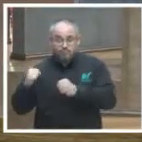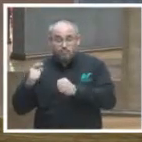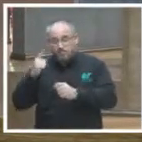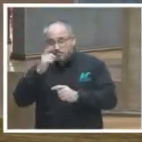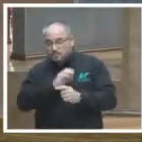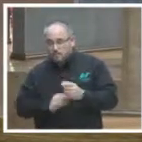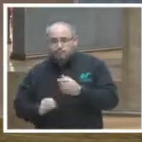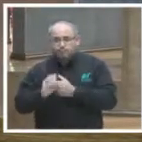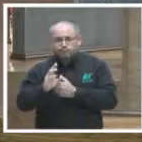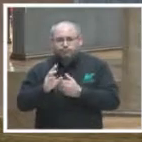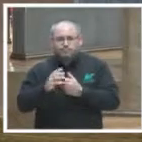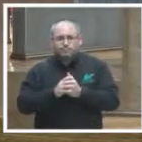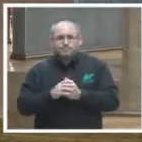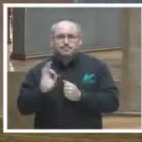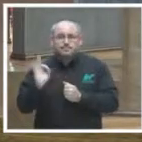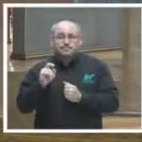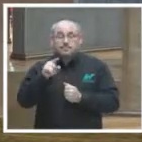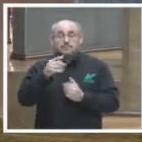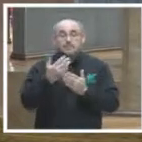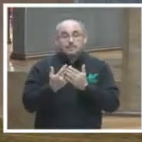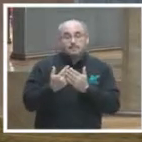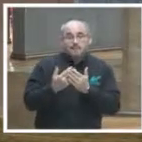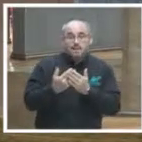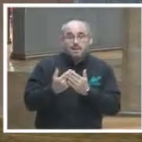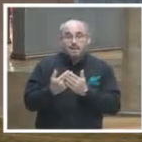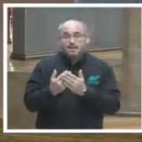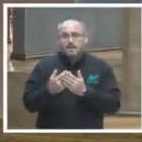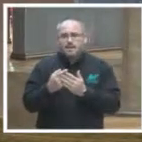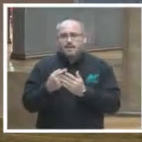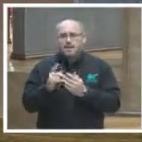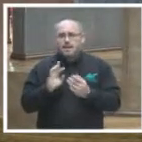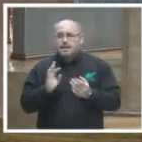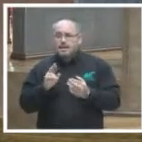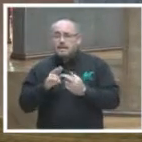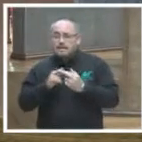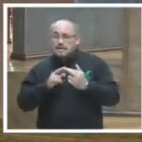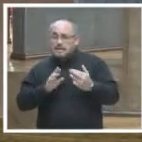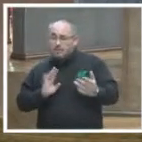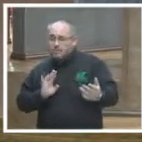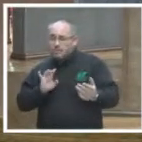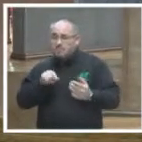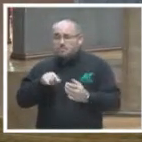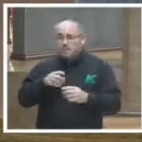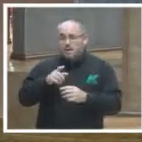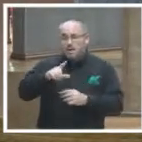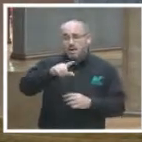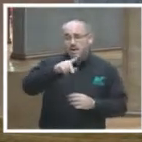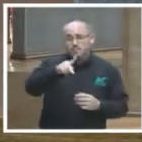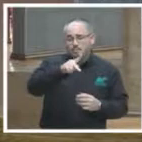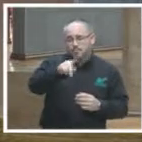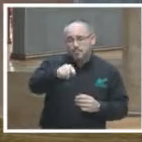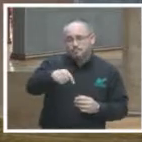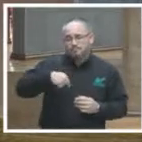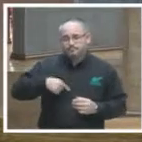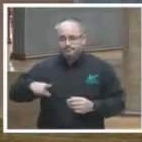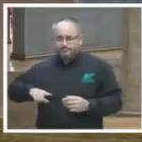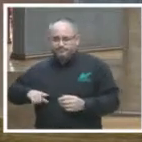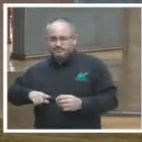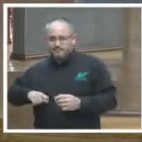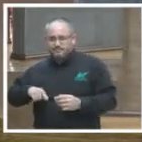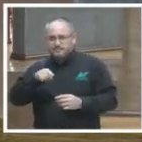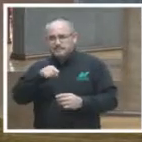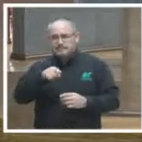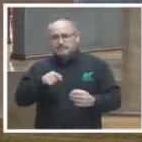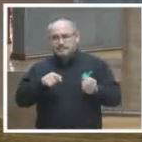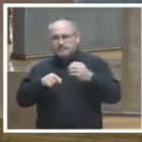probablemente se esperaba que en la relación ciudadano o estado la ciudadanía adquiriera aquí